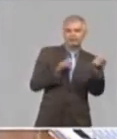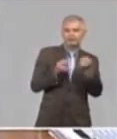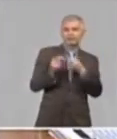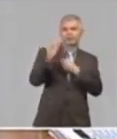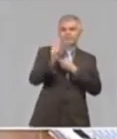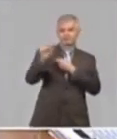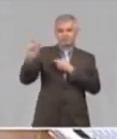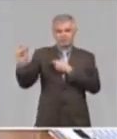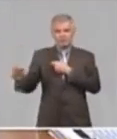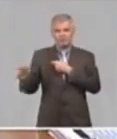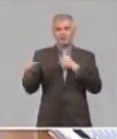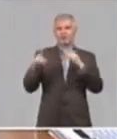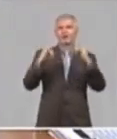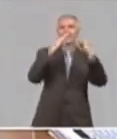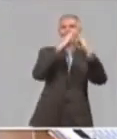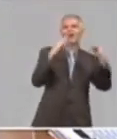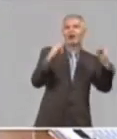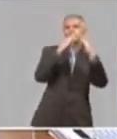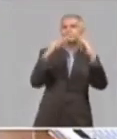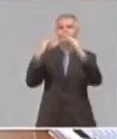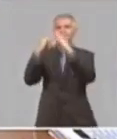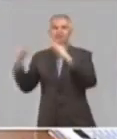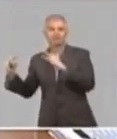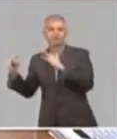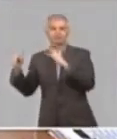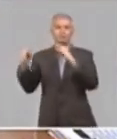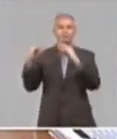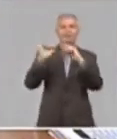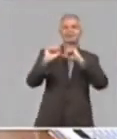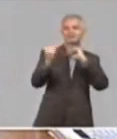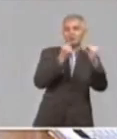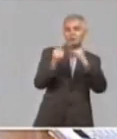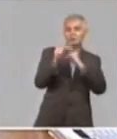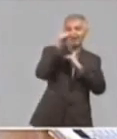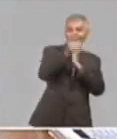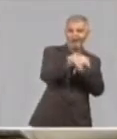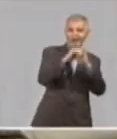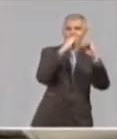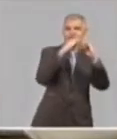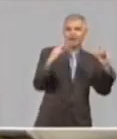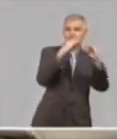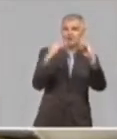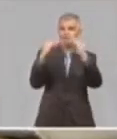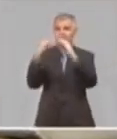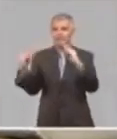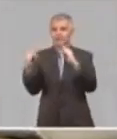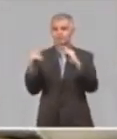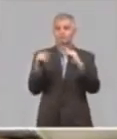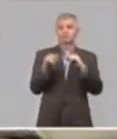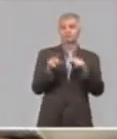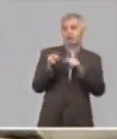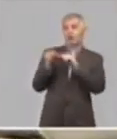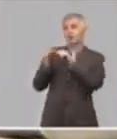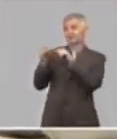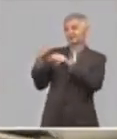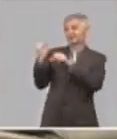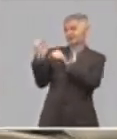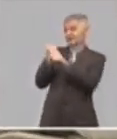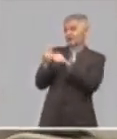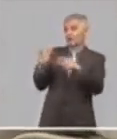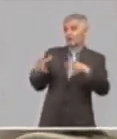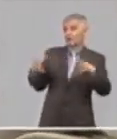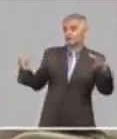el tema de los campamentos, la seguridad en los campamentos. Pero ustedes son obras masivas en donde quiera que se